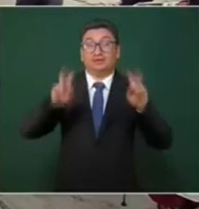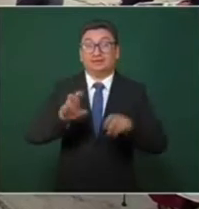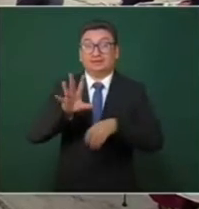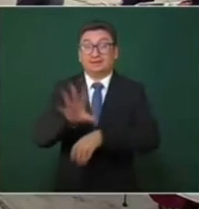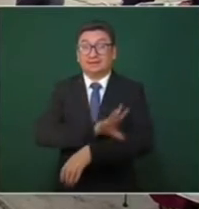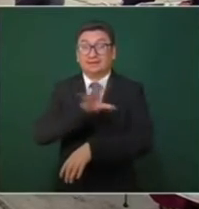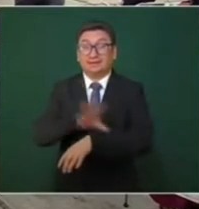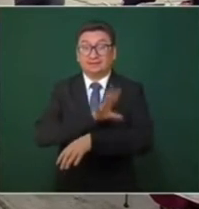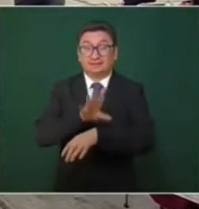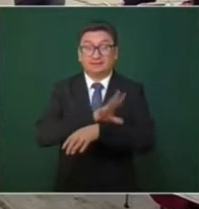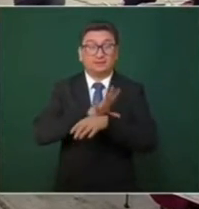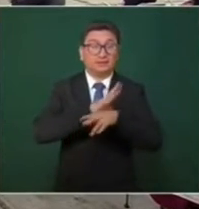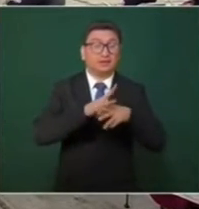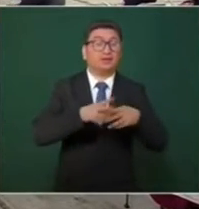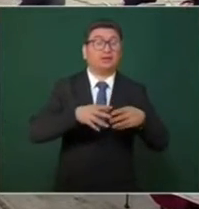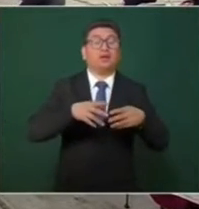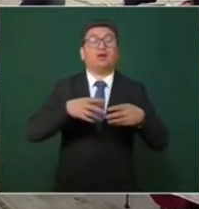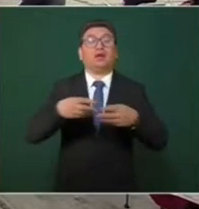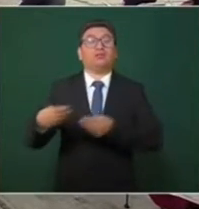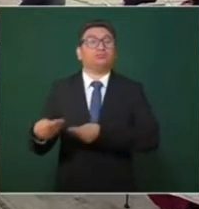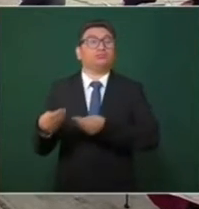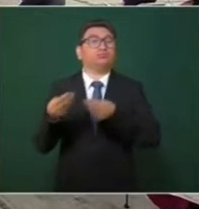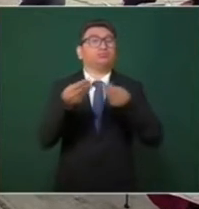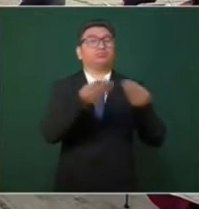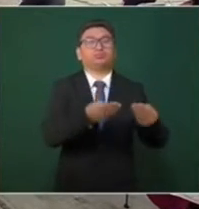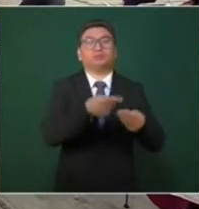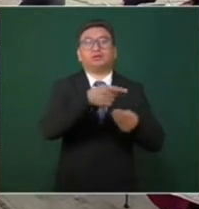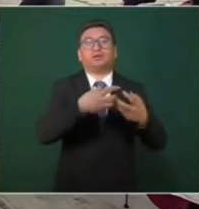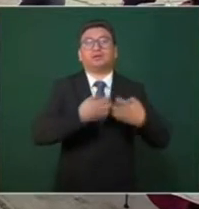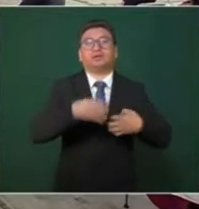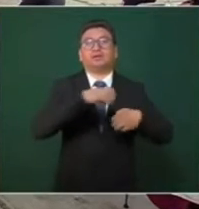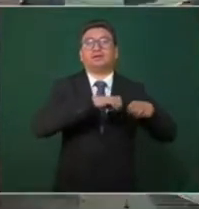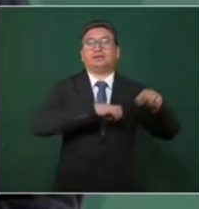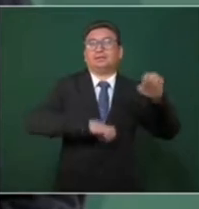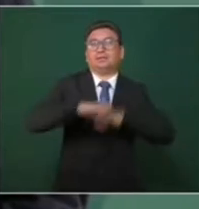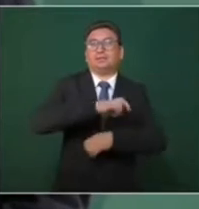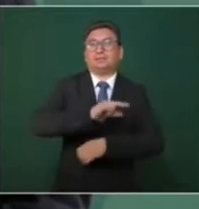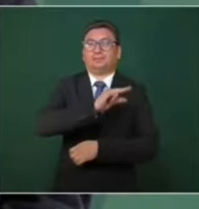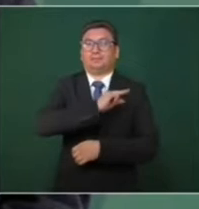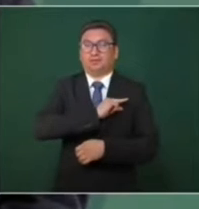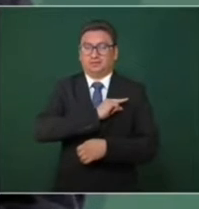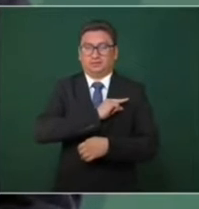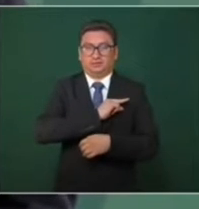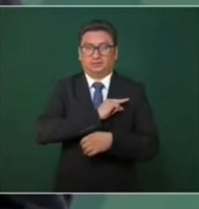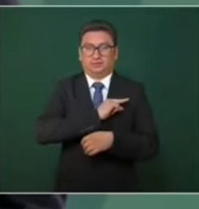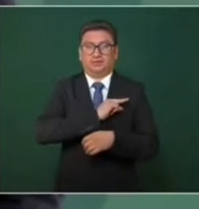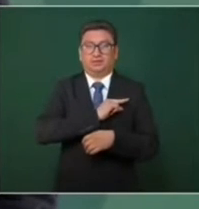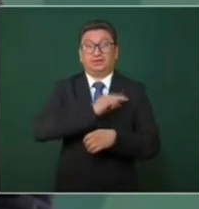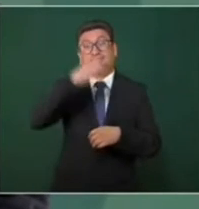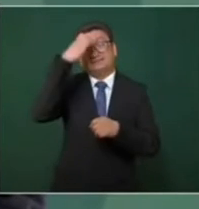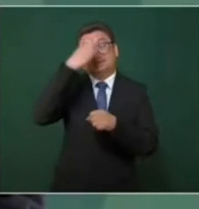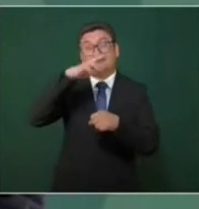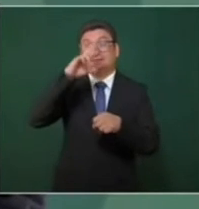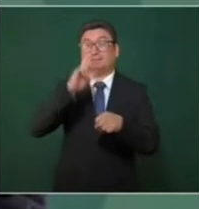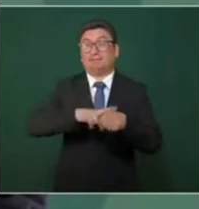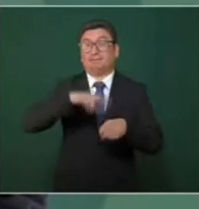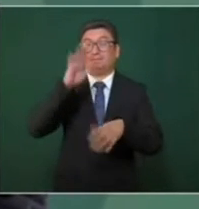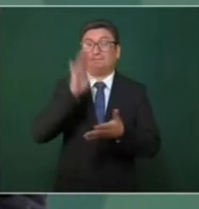lo manejaran las empresas particulares, sobre todo extranjeras.